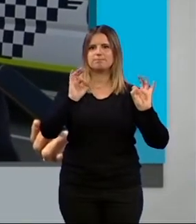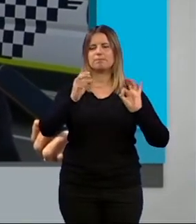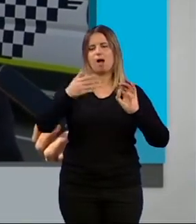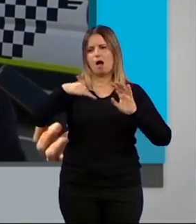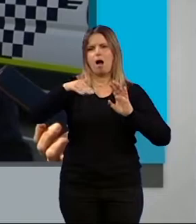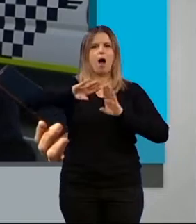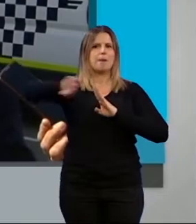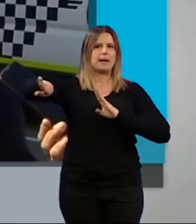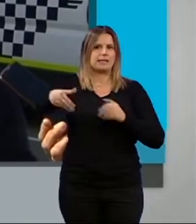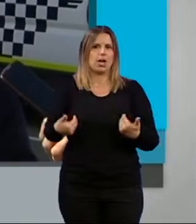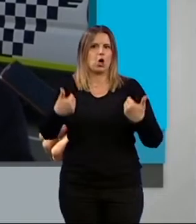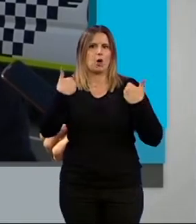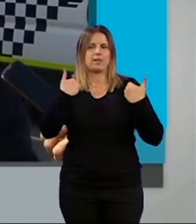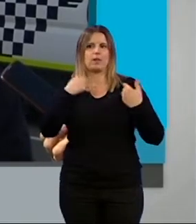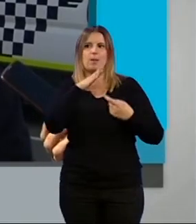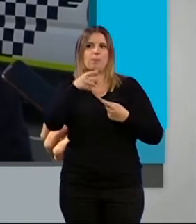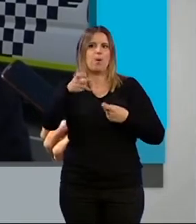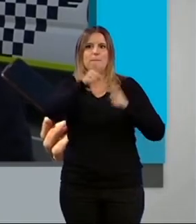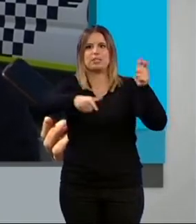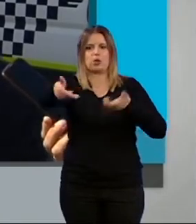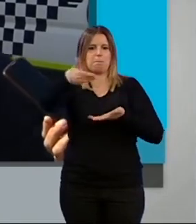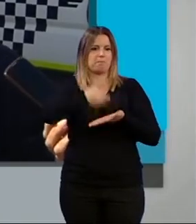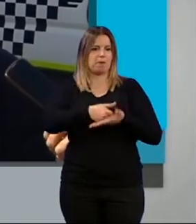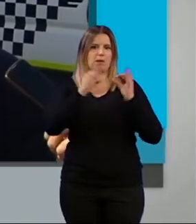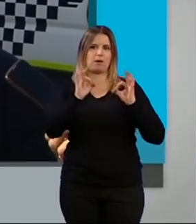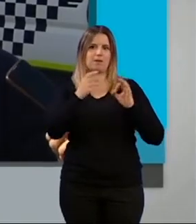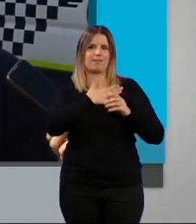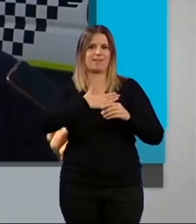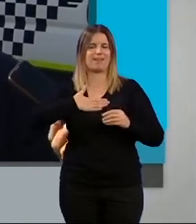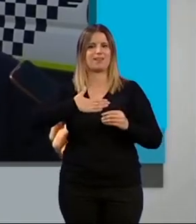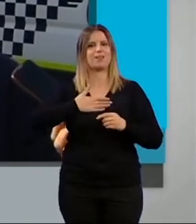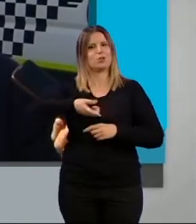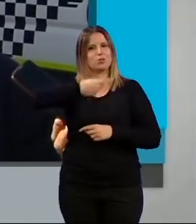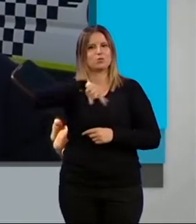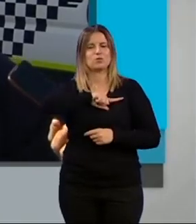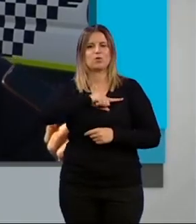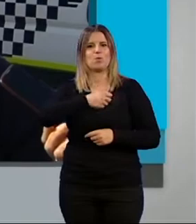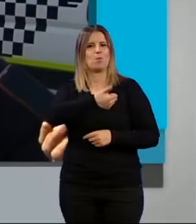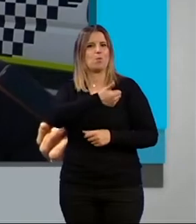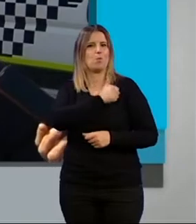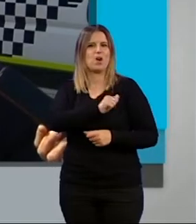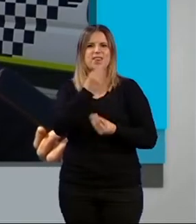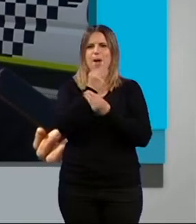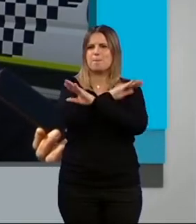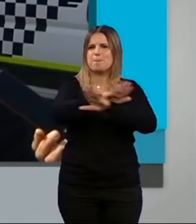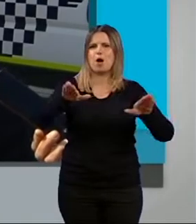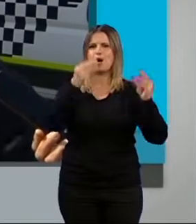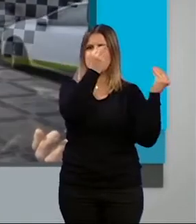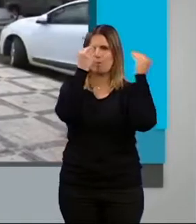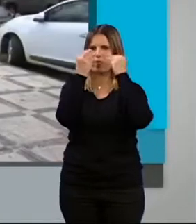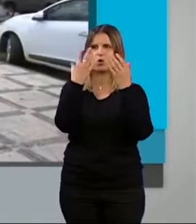competencias, porque la demanda del ciudadano, evidentemente, hace que seamos efectivamente una de las policías mejores formadas de España.